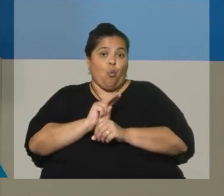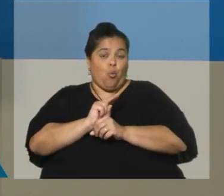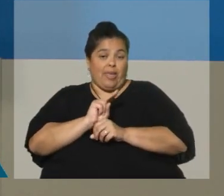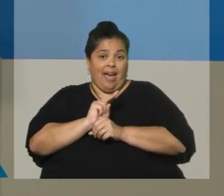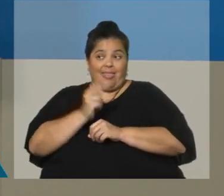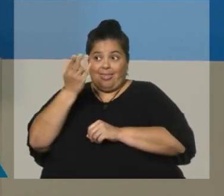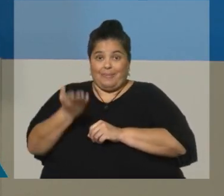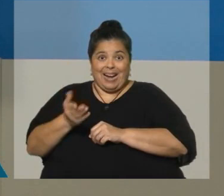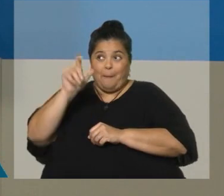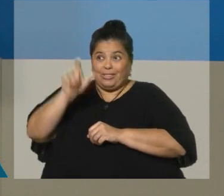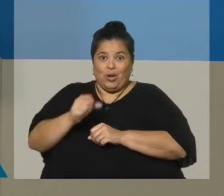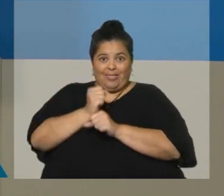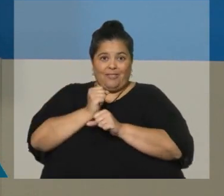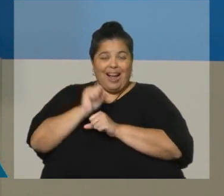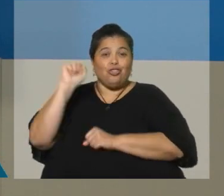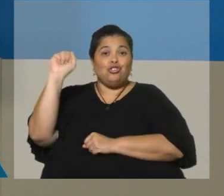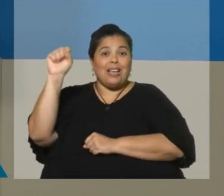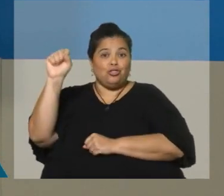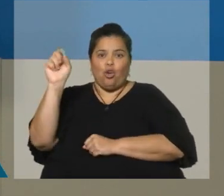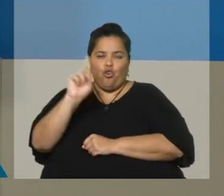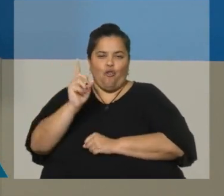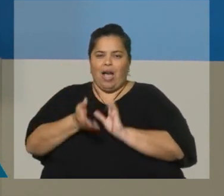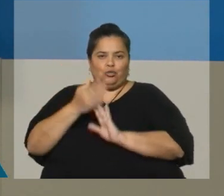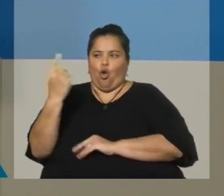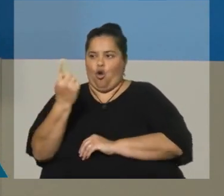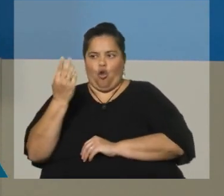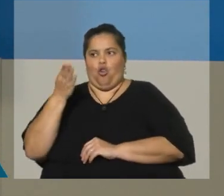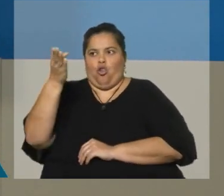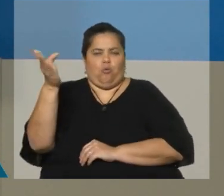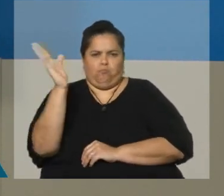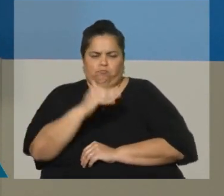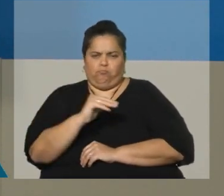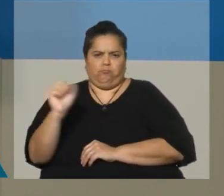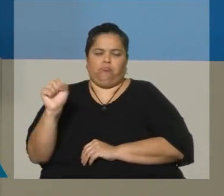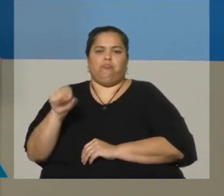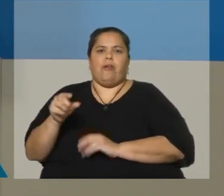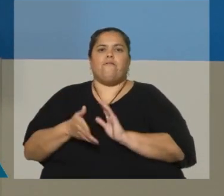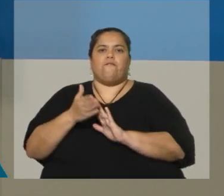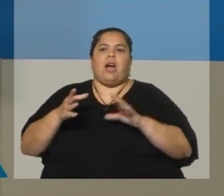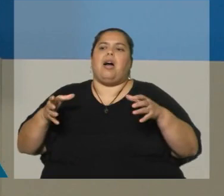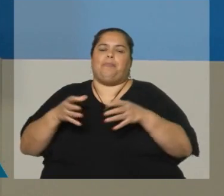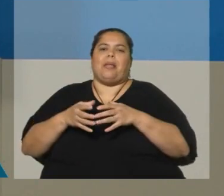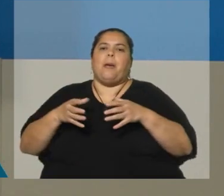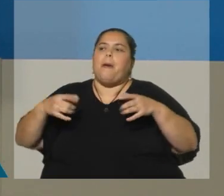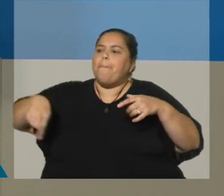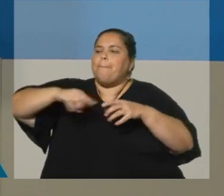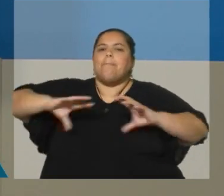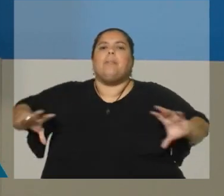lo menos. Correcto. En estas zonas no van a ir los censistas de forma individual. Van a ir los censistas en brigadas.